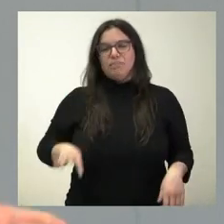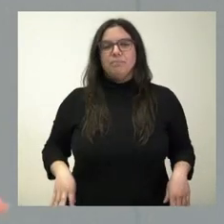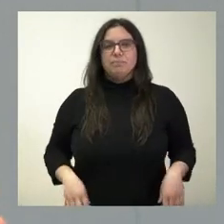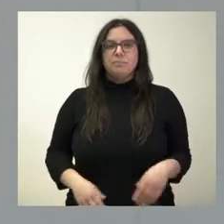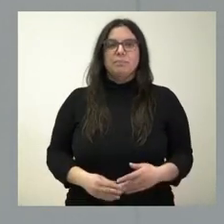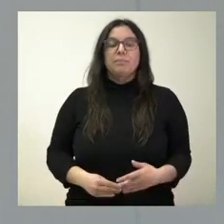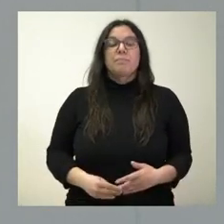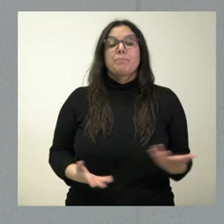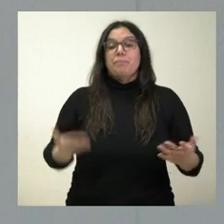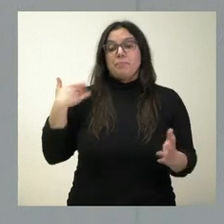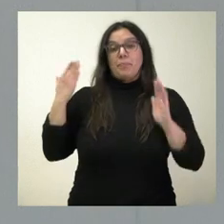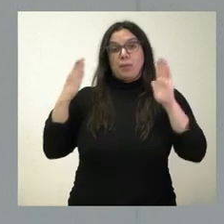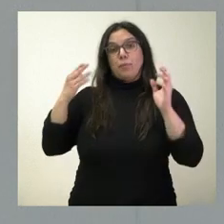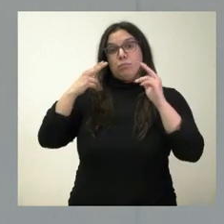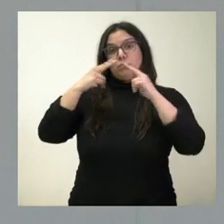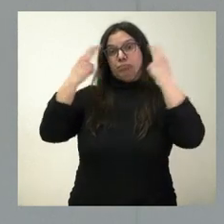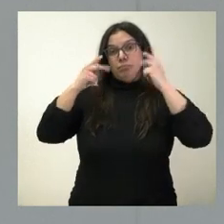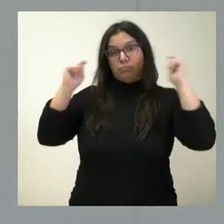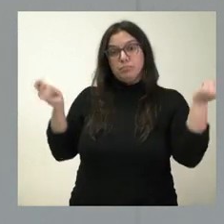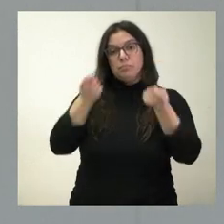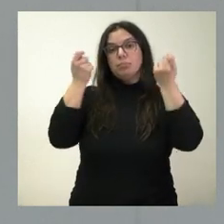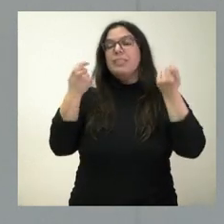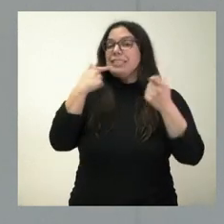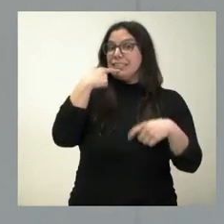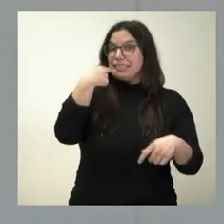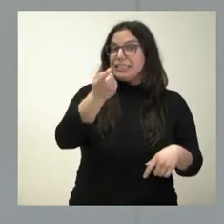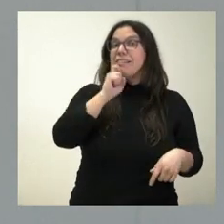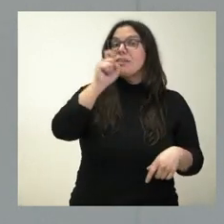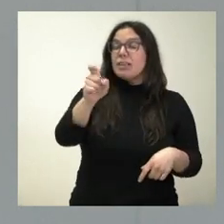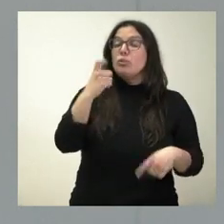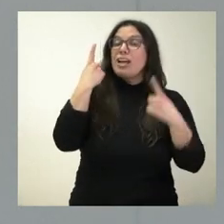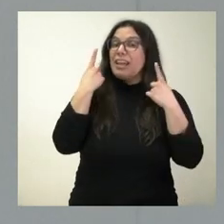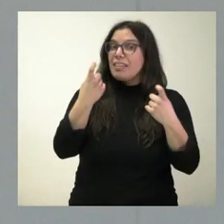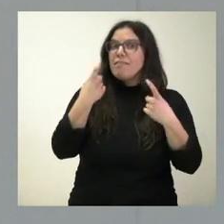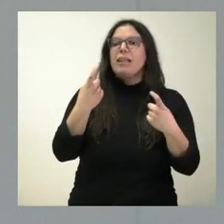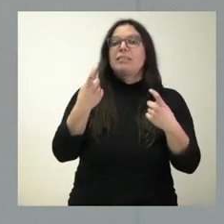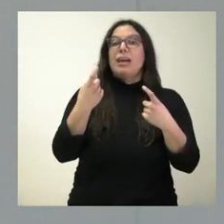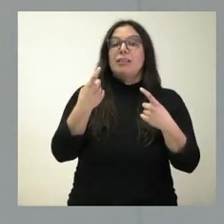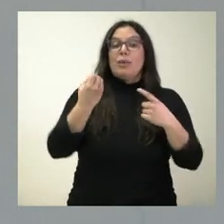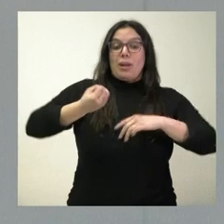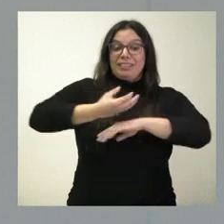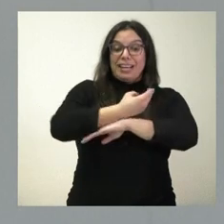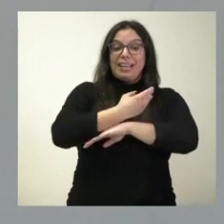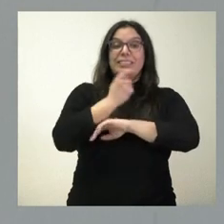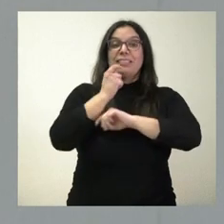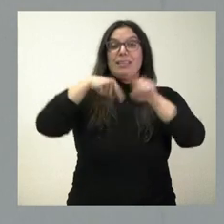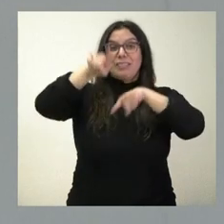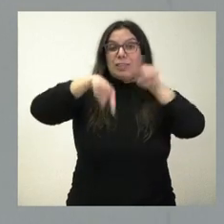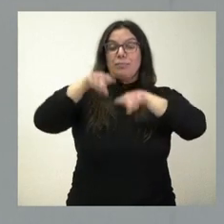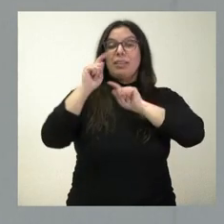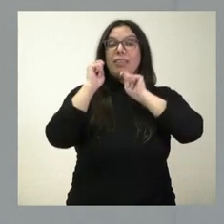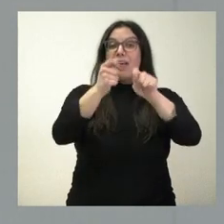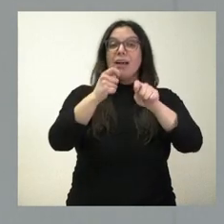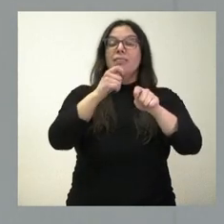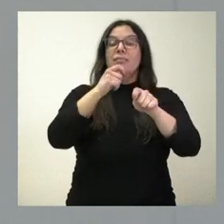En aquel momento ya insistíamos en la necesidad de ampliar las líneas que eran obligación de Servicio Público y, por tanto, en la